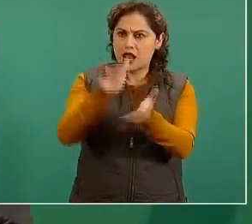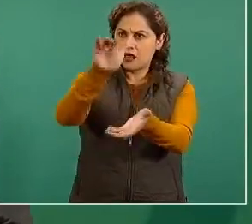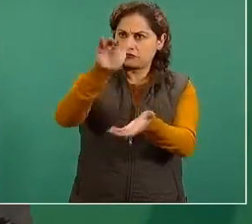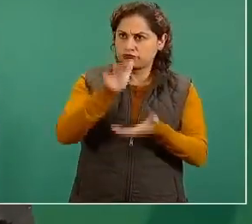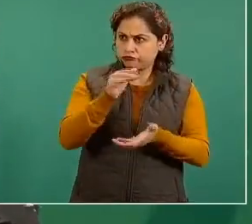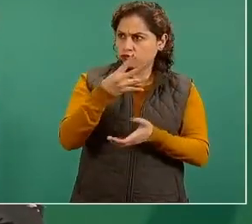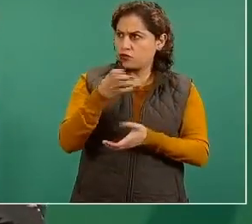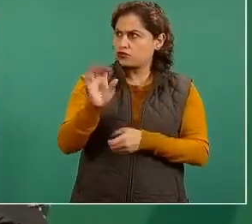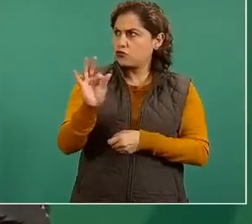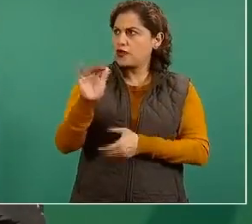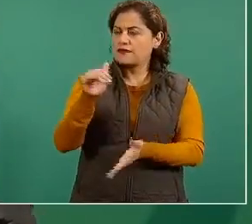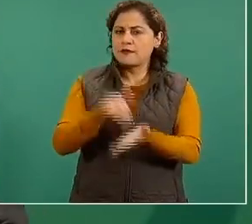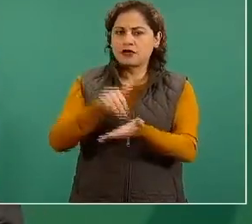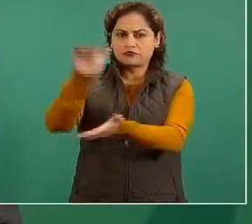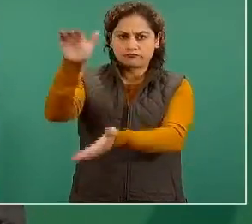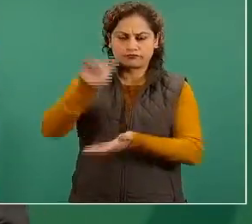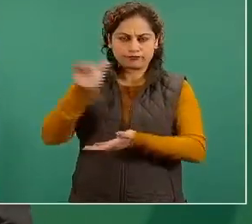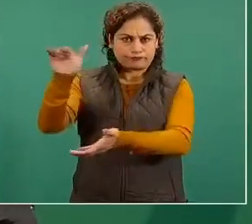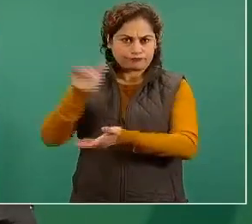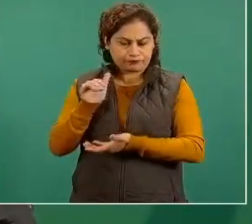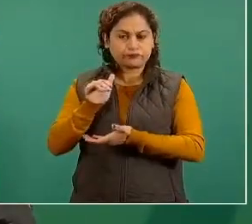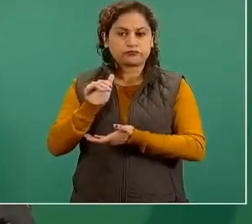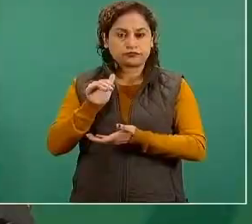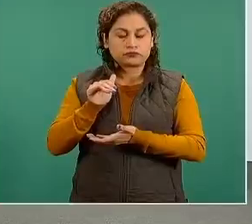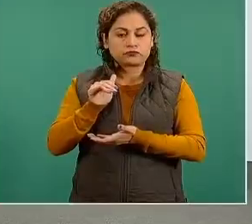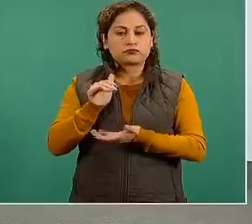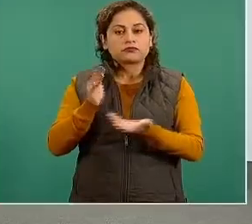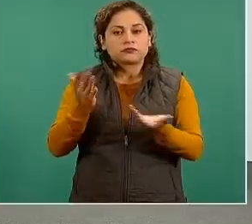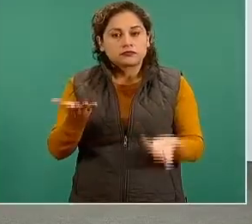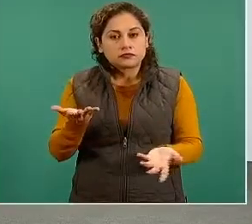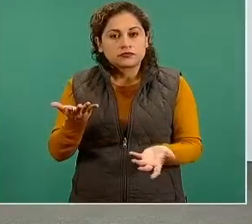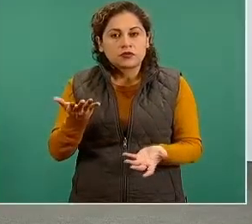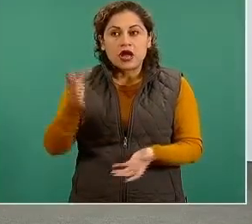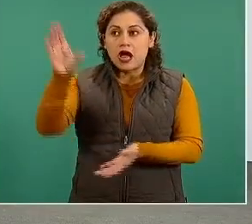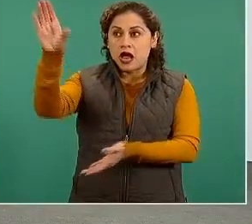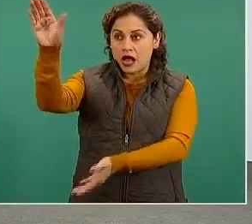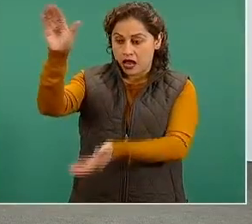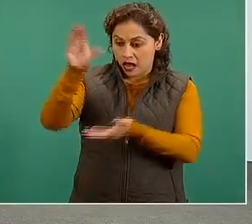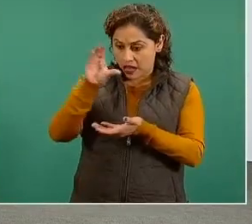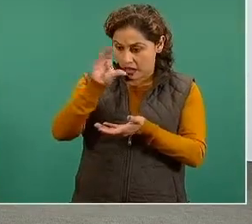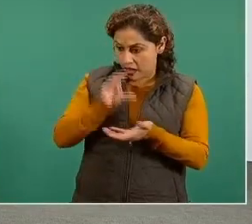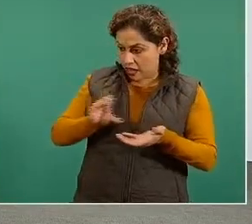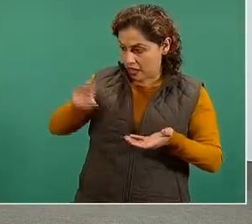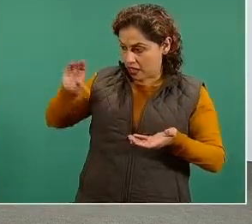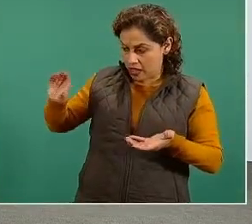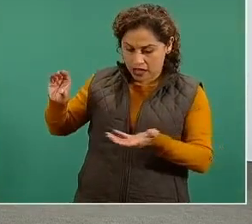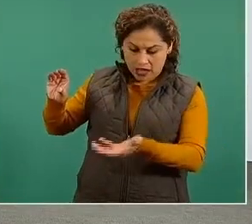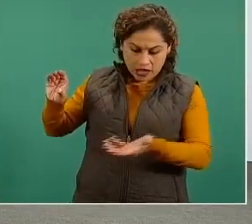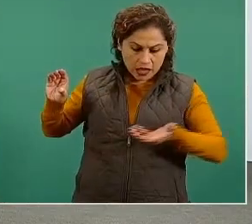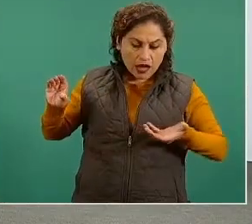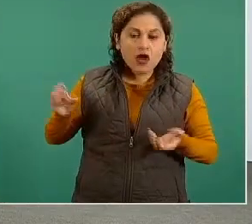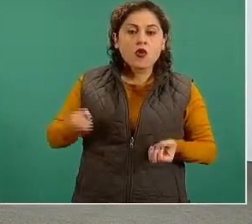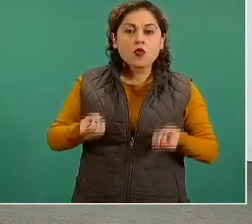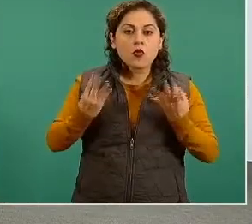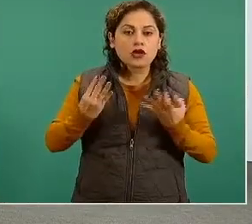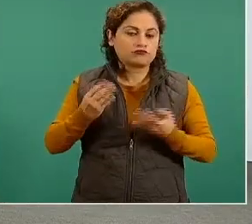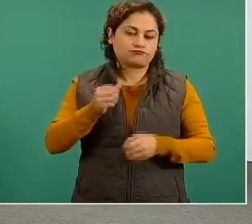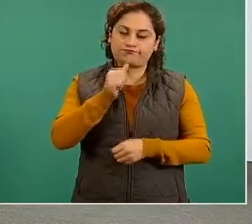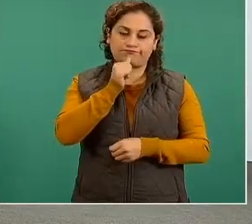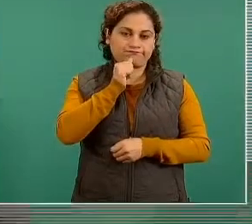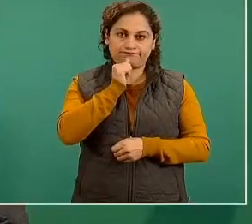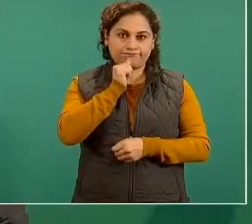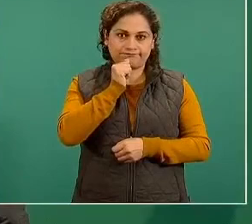¿Cuántas menos van a llegar? No lo tenemos definido. Me parece que es un